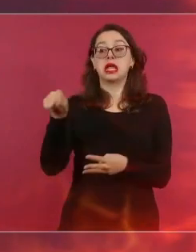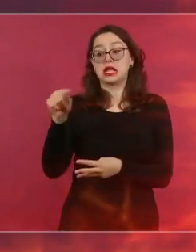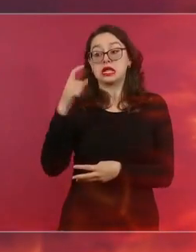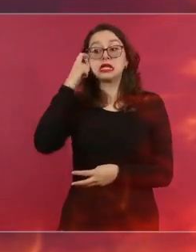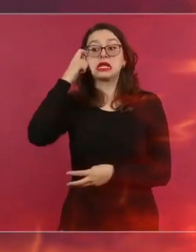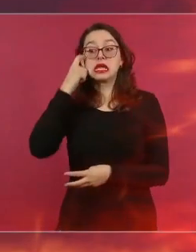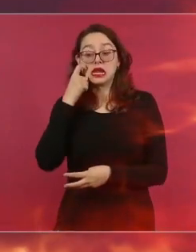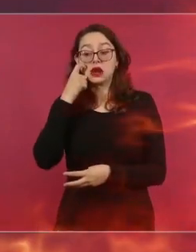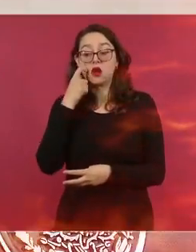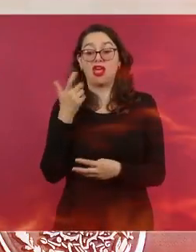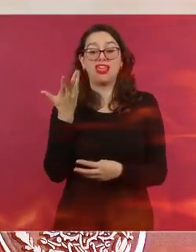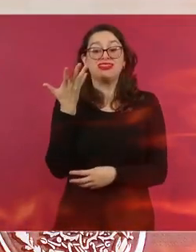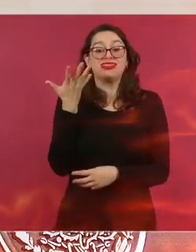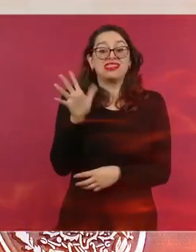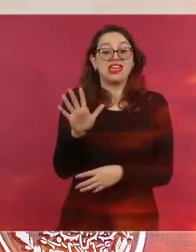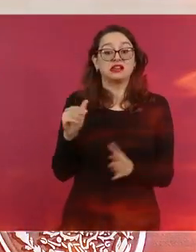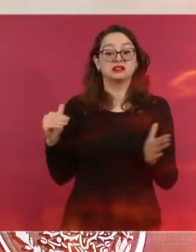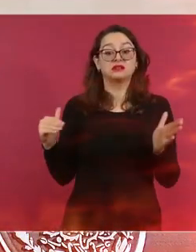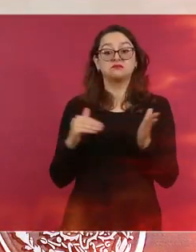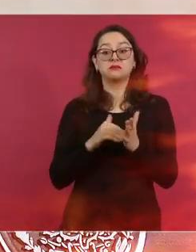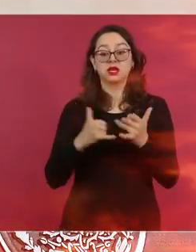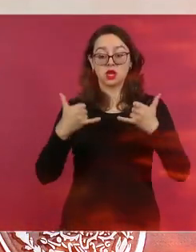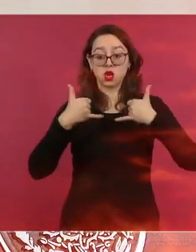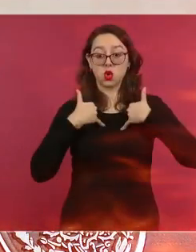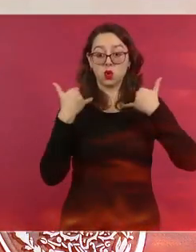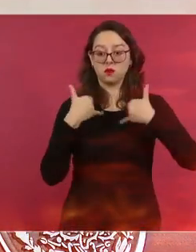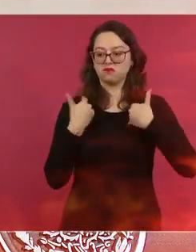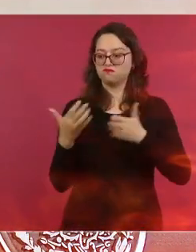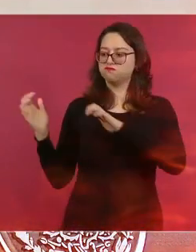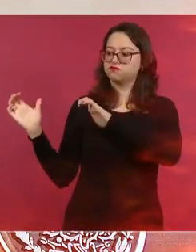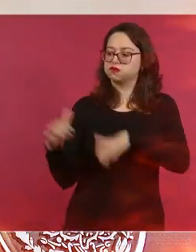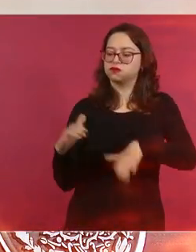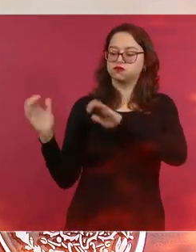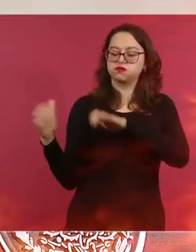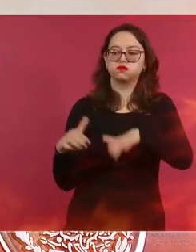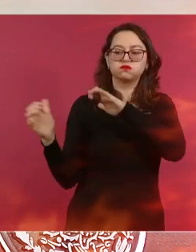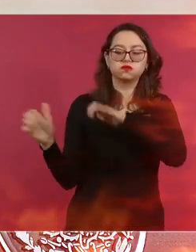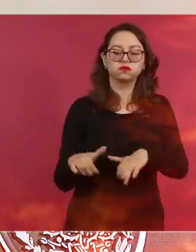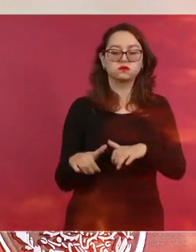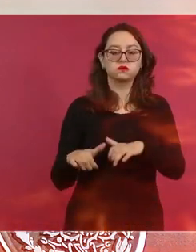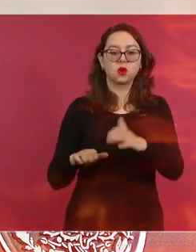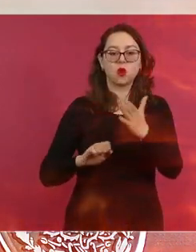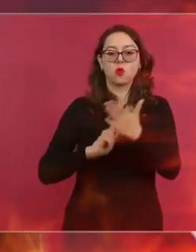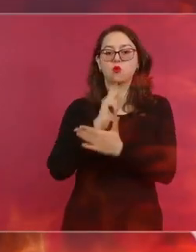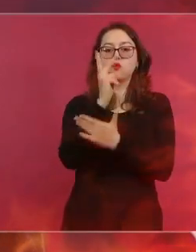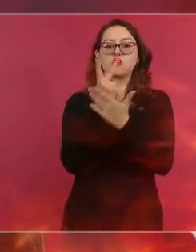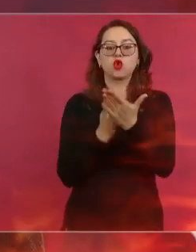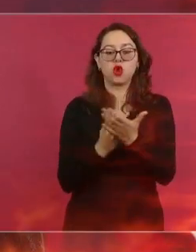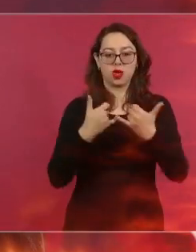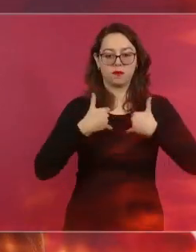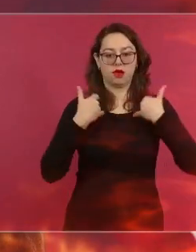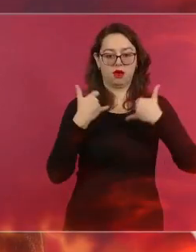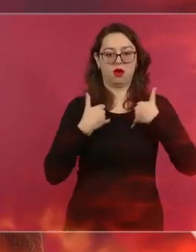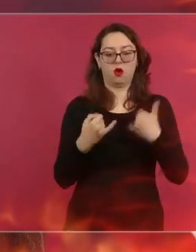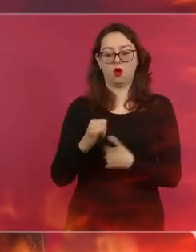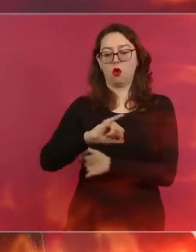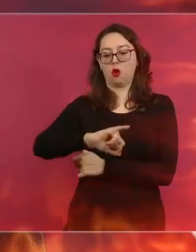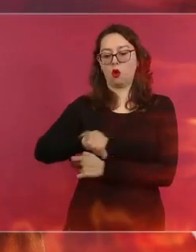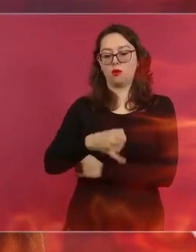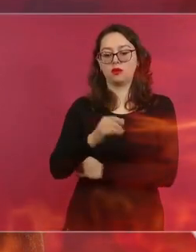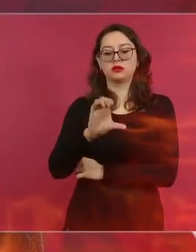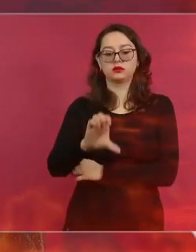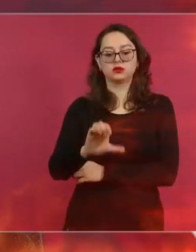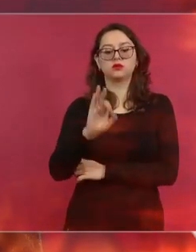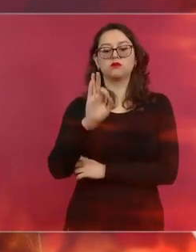luz desde el día de hoy, más bien desde octubre, cuando ocurrió la tragedia, hasta febrero de 2024.